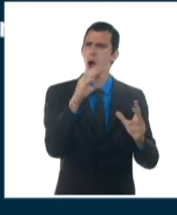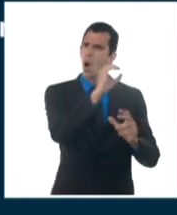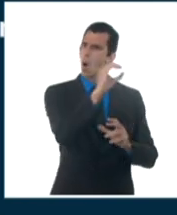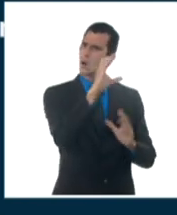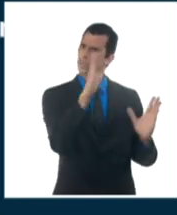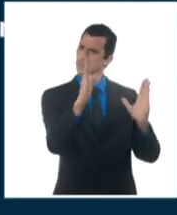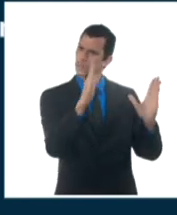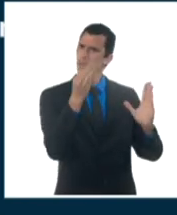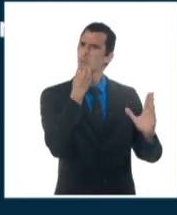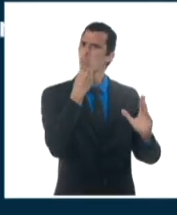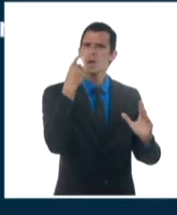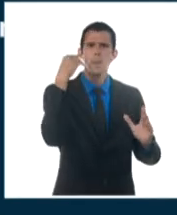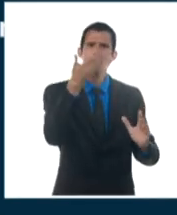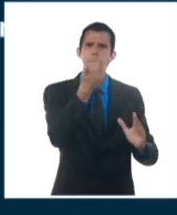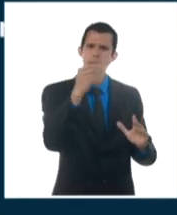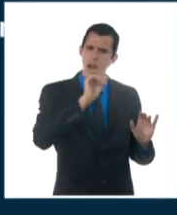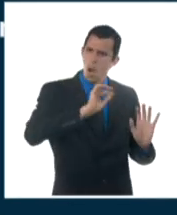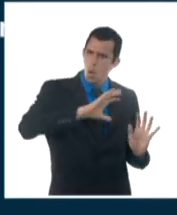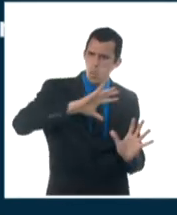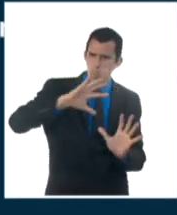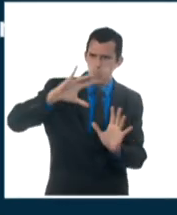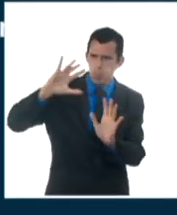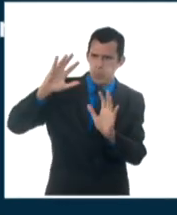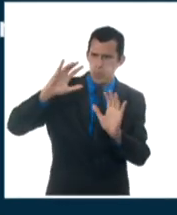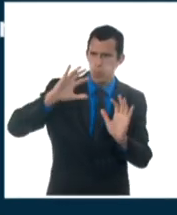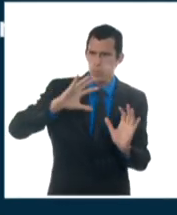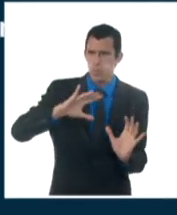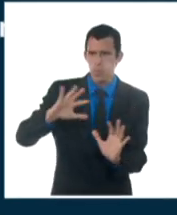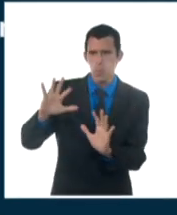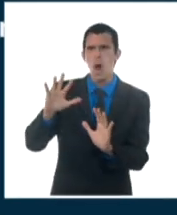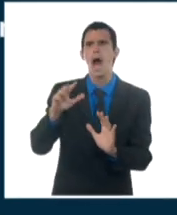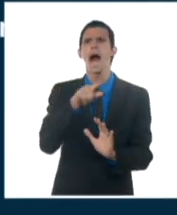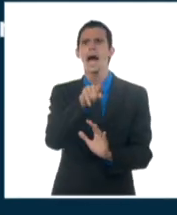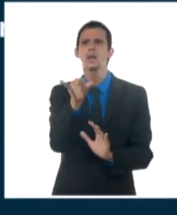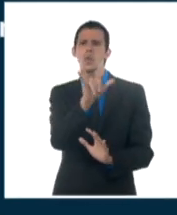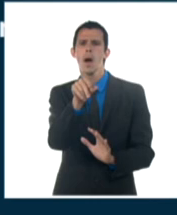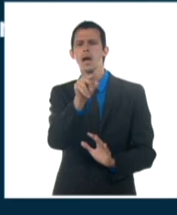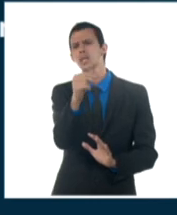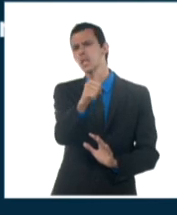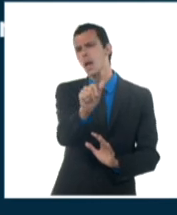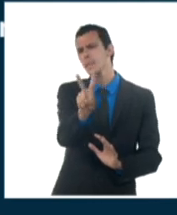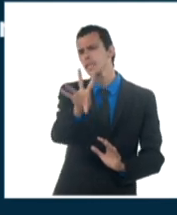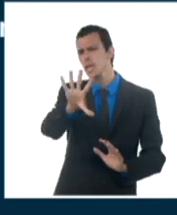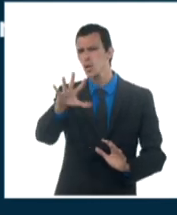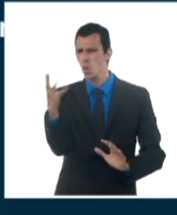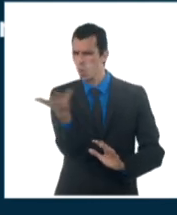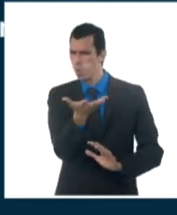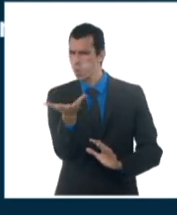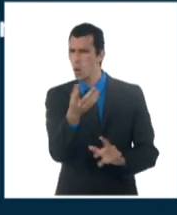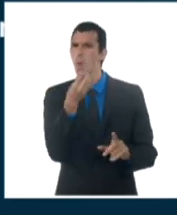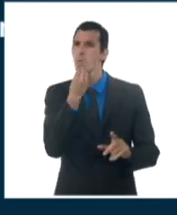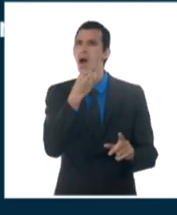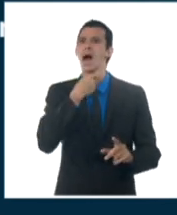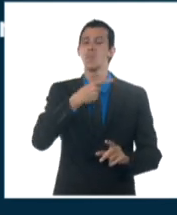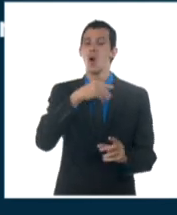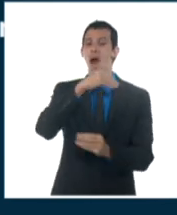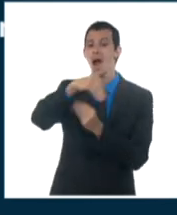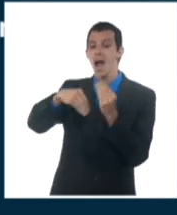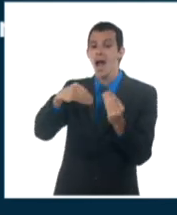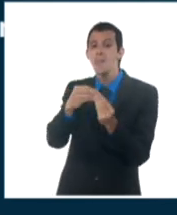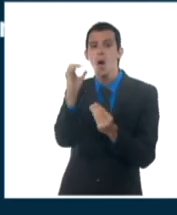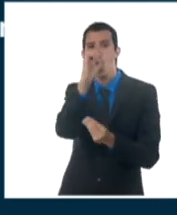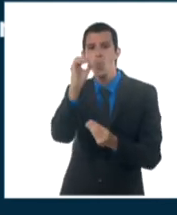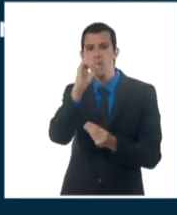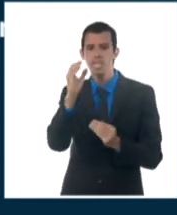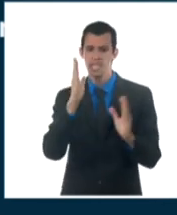rumbos entre el este y el sudeste en el resto del país, con velocidades entre 10 y 25 kilómetros por hora, pero tendrán rumbos entre el nordeste y el este. Con estos vientos, pues,